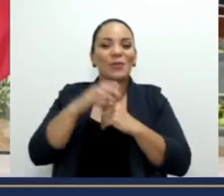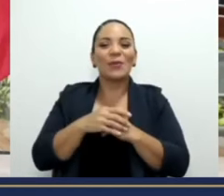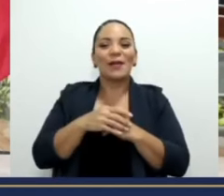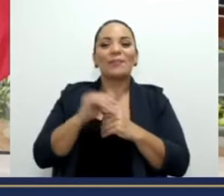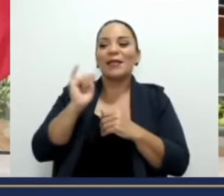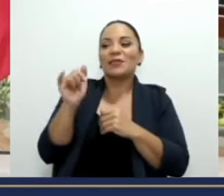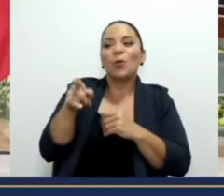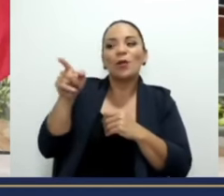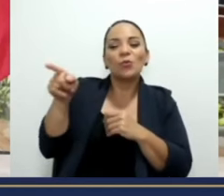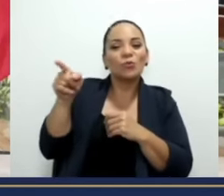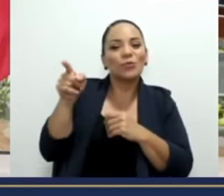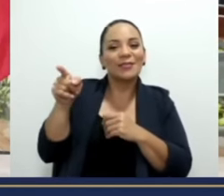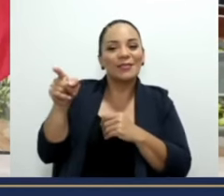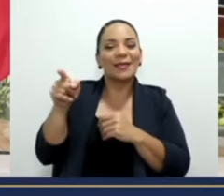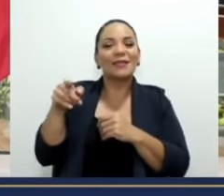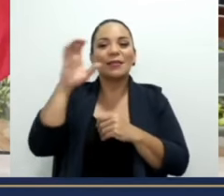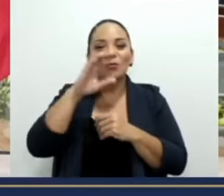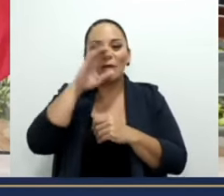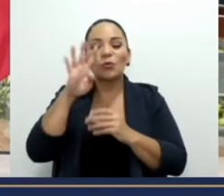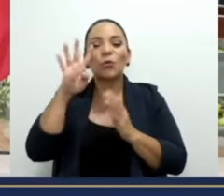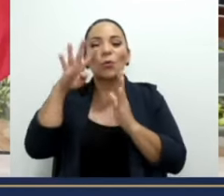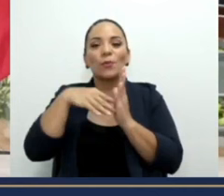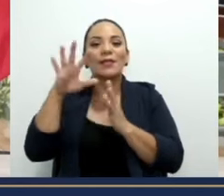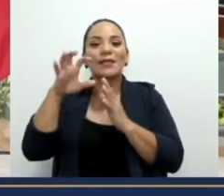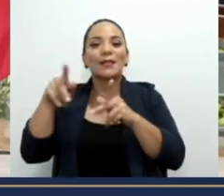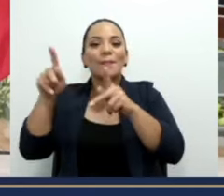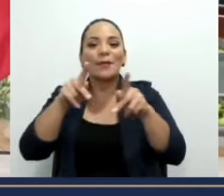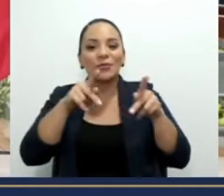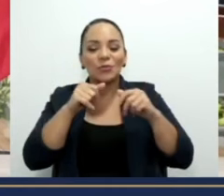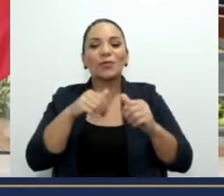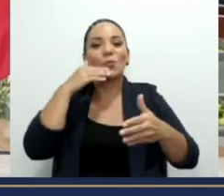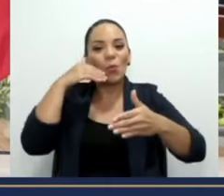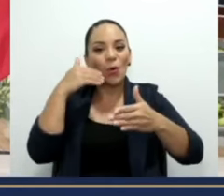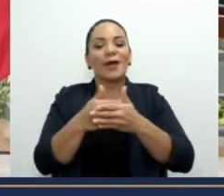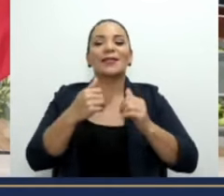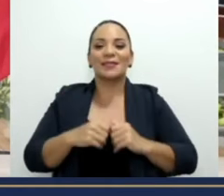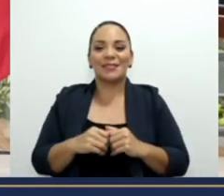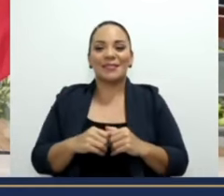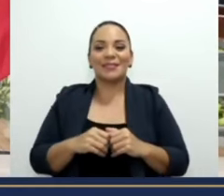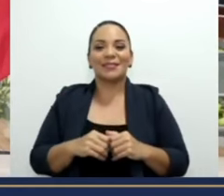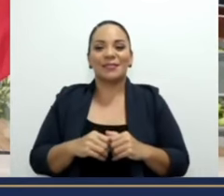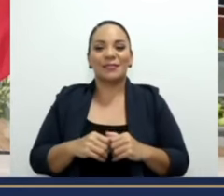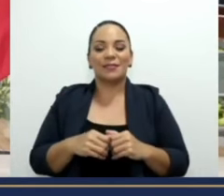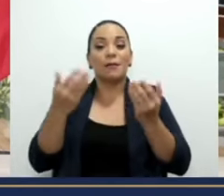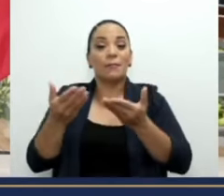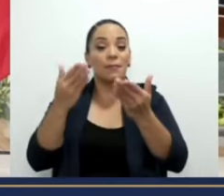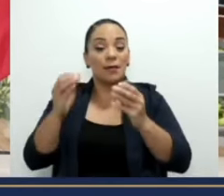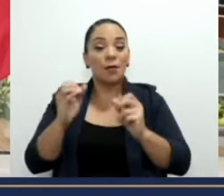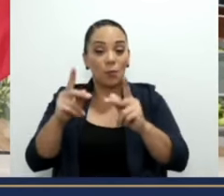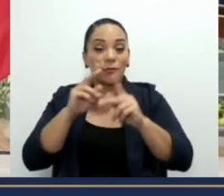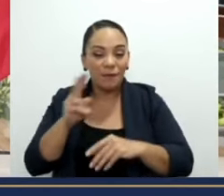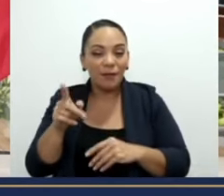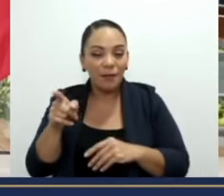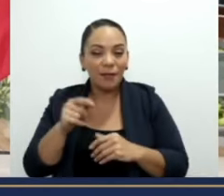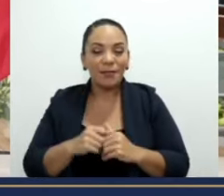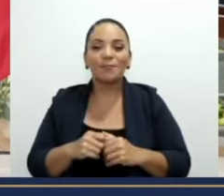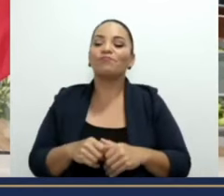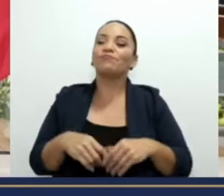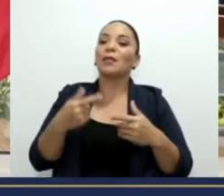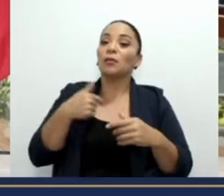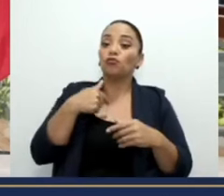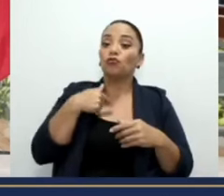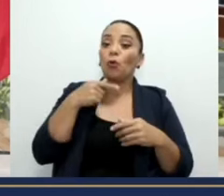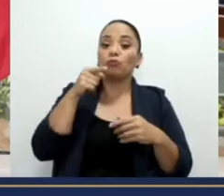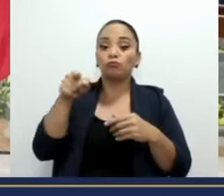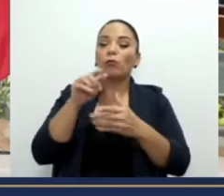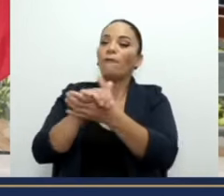a tres mil quinientas personas buenas para darle la oportunidad, ¿verdad? Entonces, la felicito. allí en